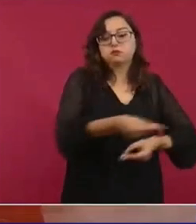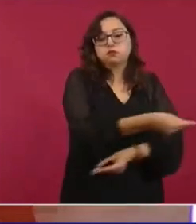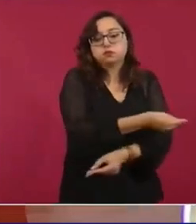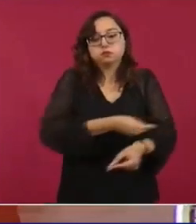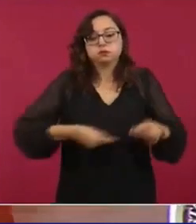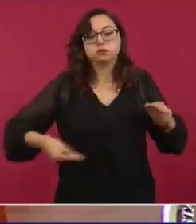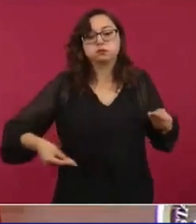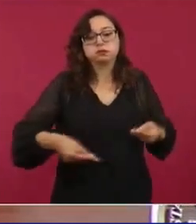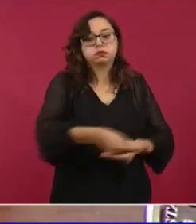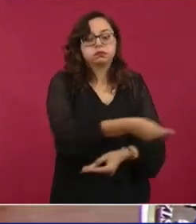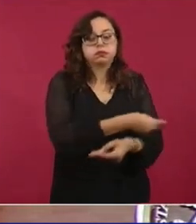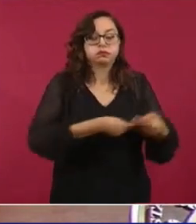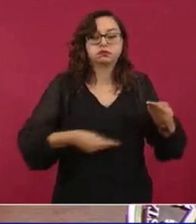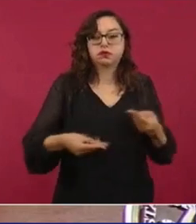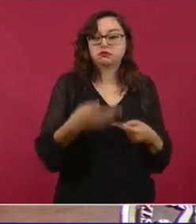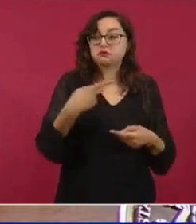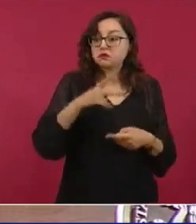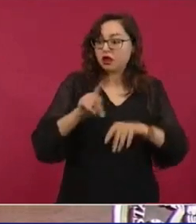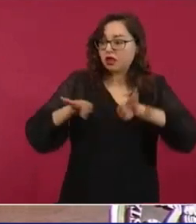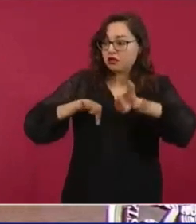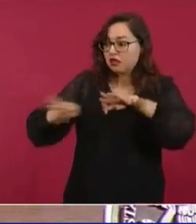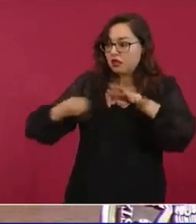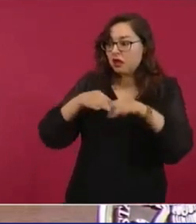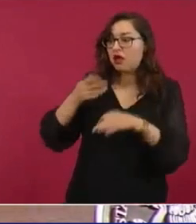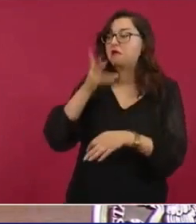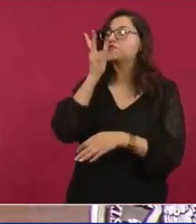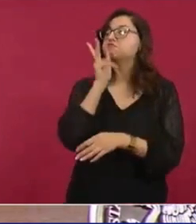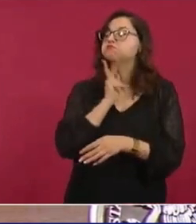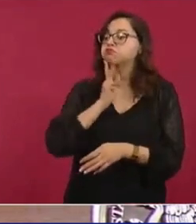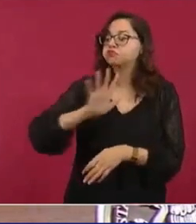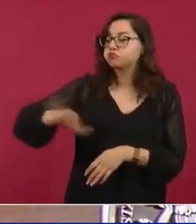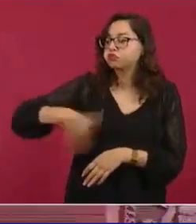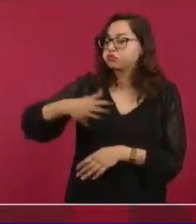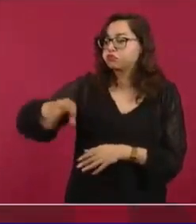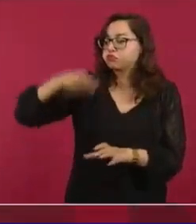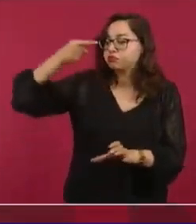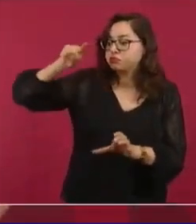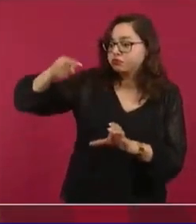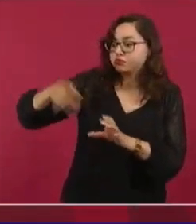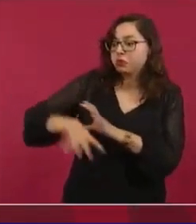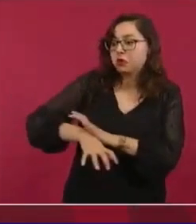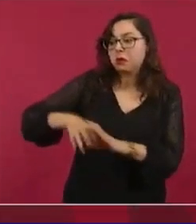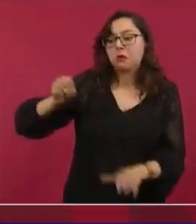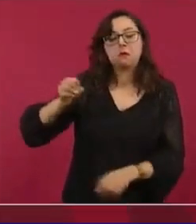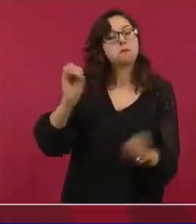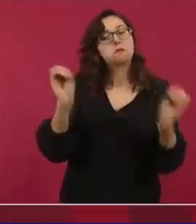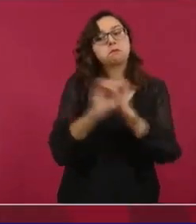que recibieron. Entonces, si quisiéramos,